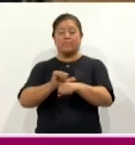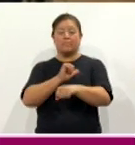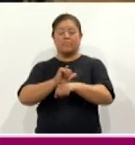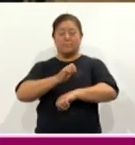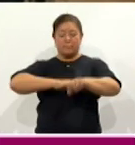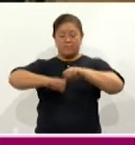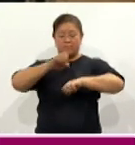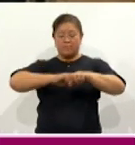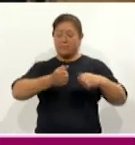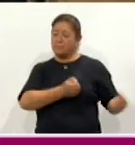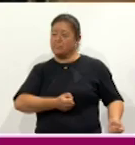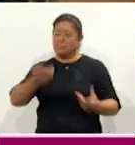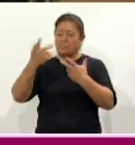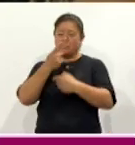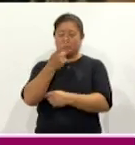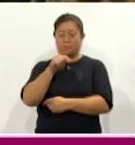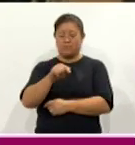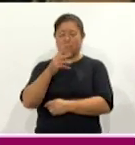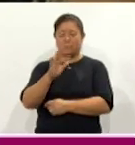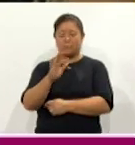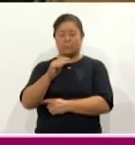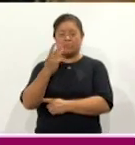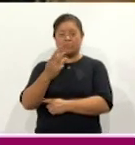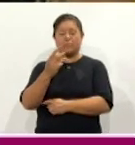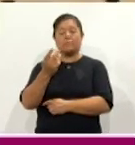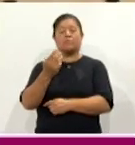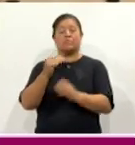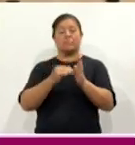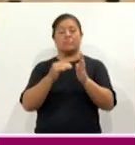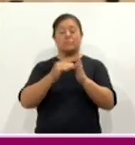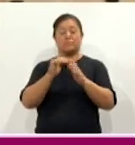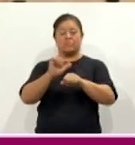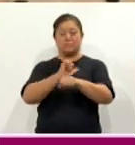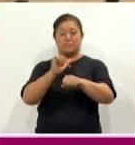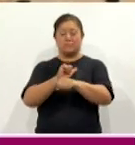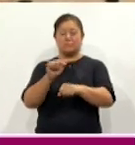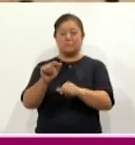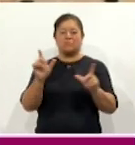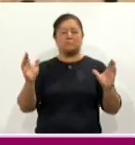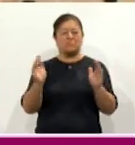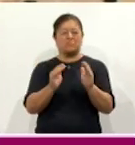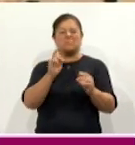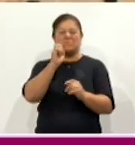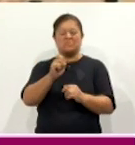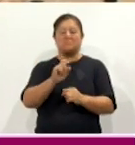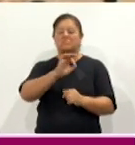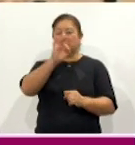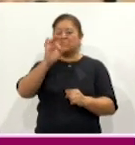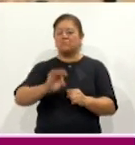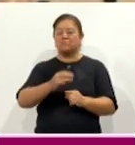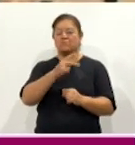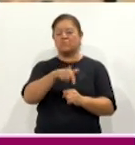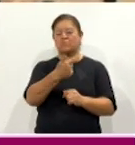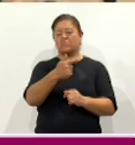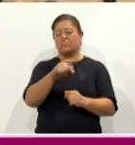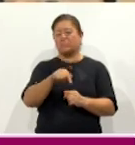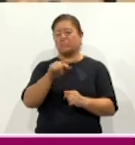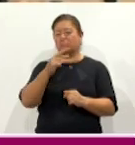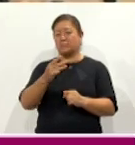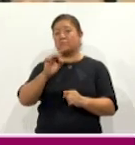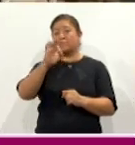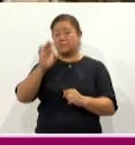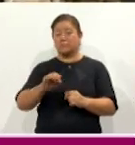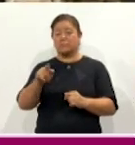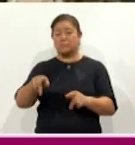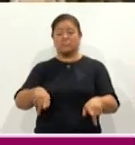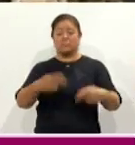México exportó 1.43 millones de vehículos ligeros, lo que representó un crecimiento anual de 12.3%, debido a que